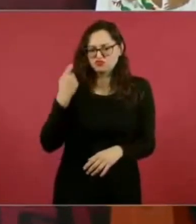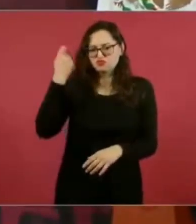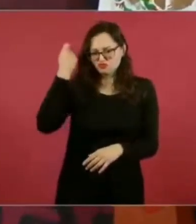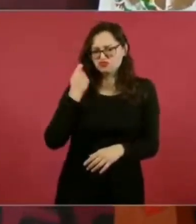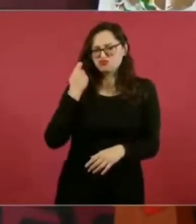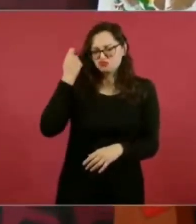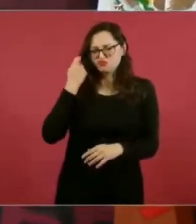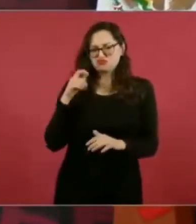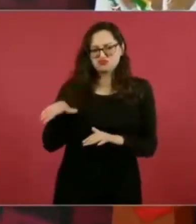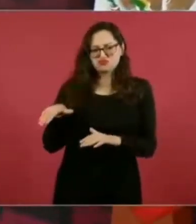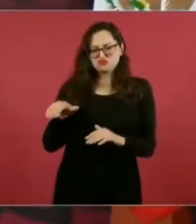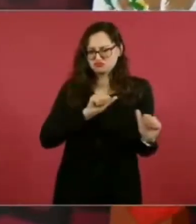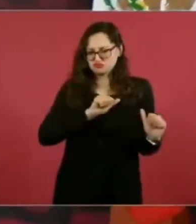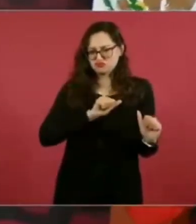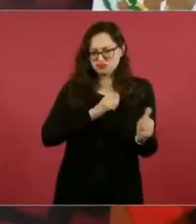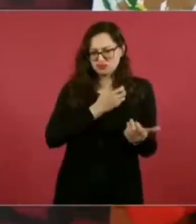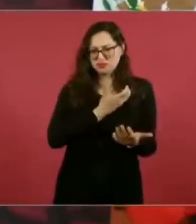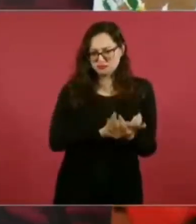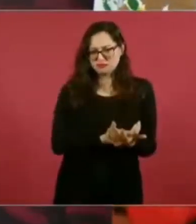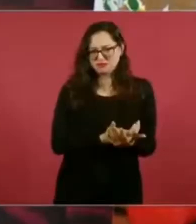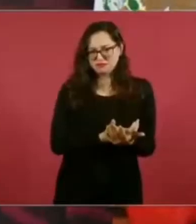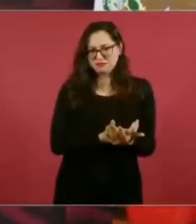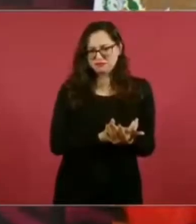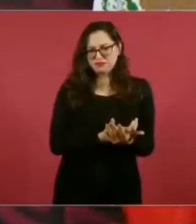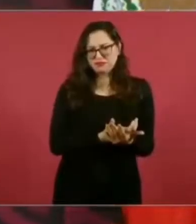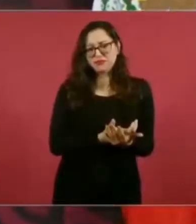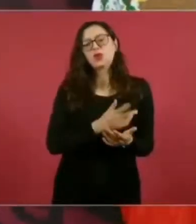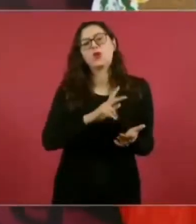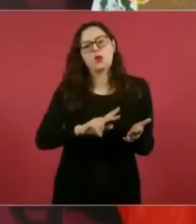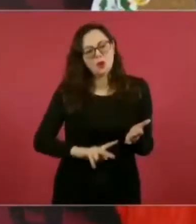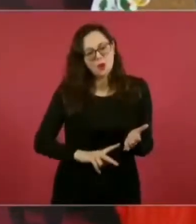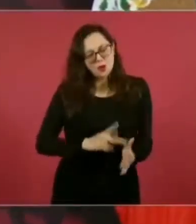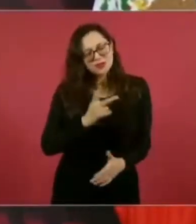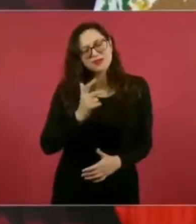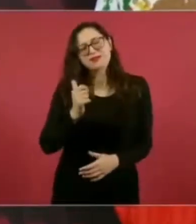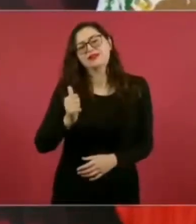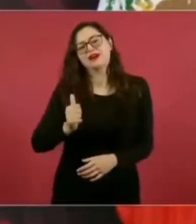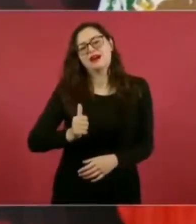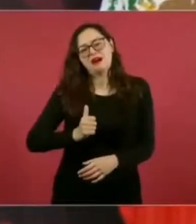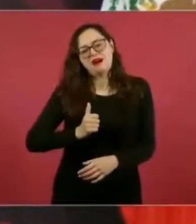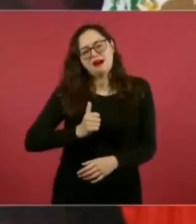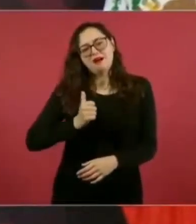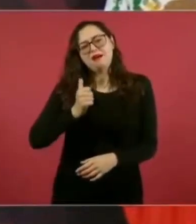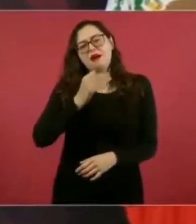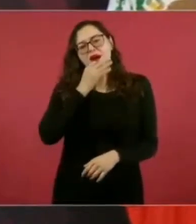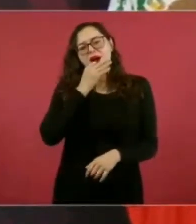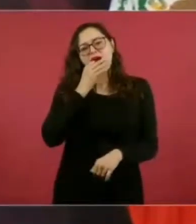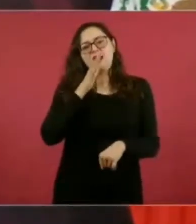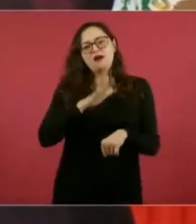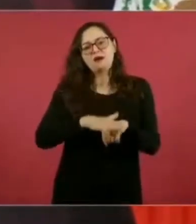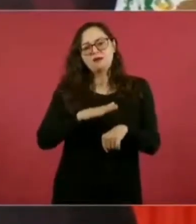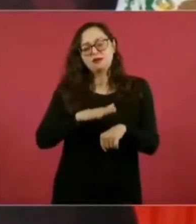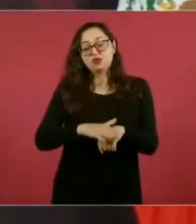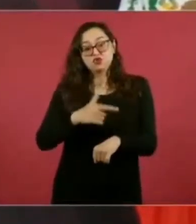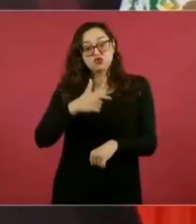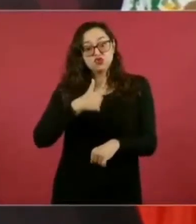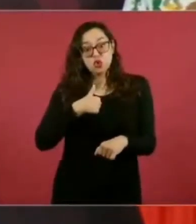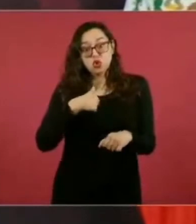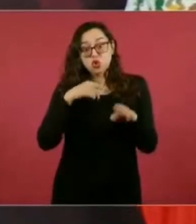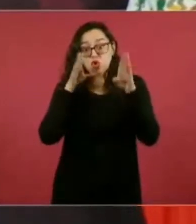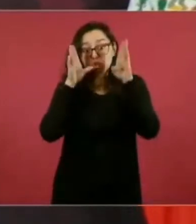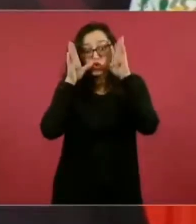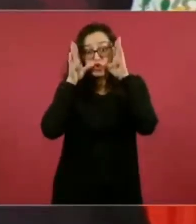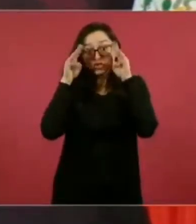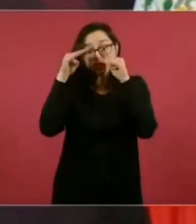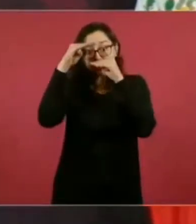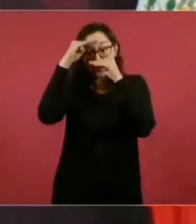retirar. También aprovecho para decir que no soy conservador, no